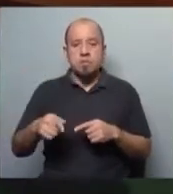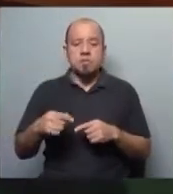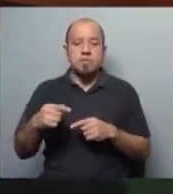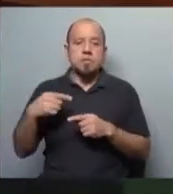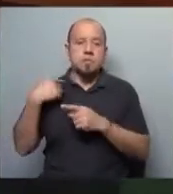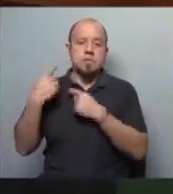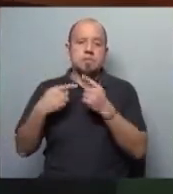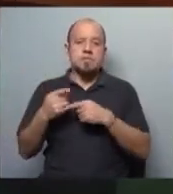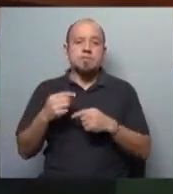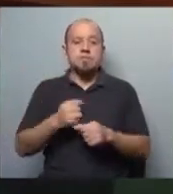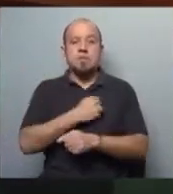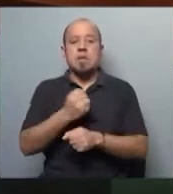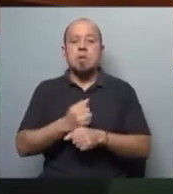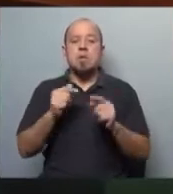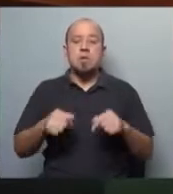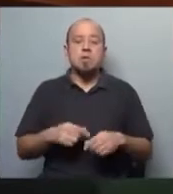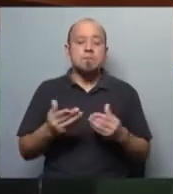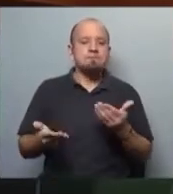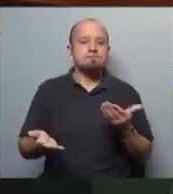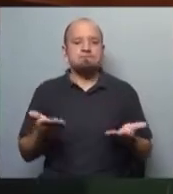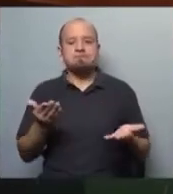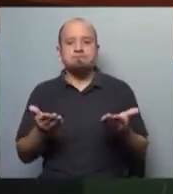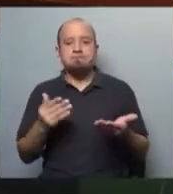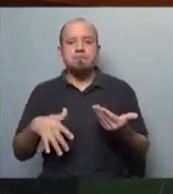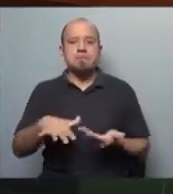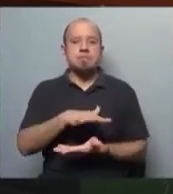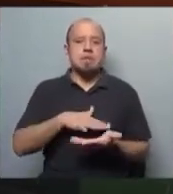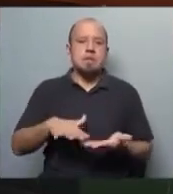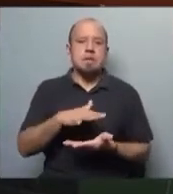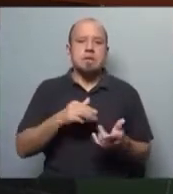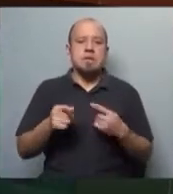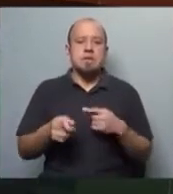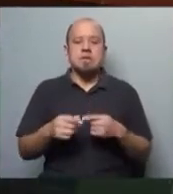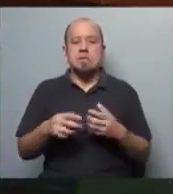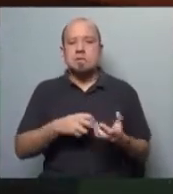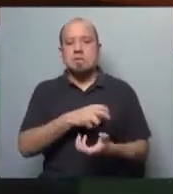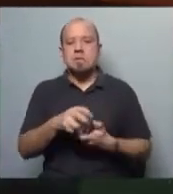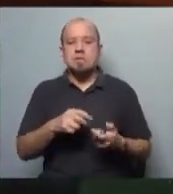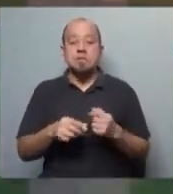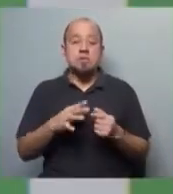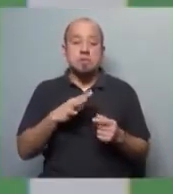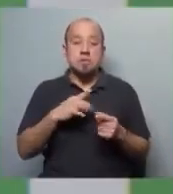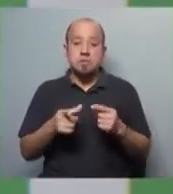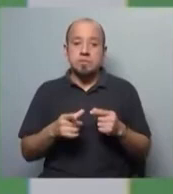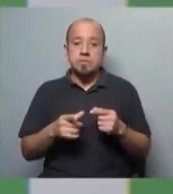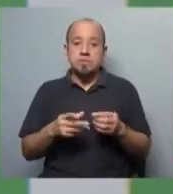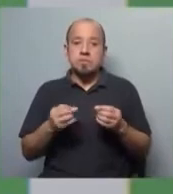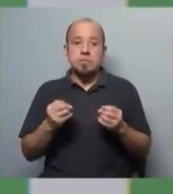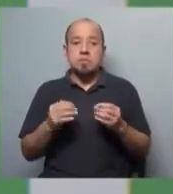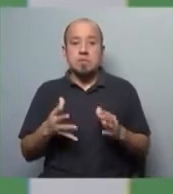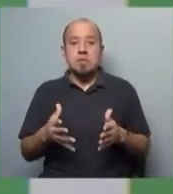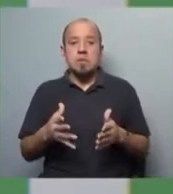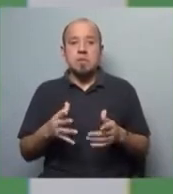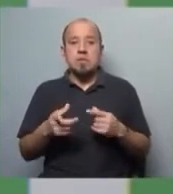hasta hoy. Entonces, la inestabilidad y la situación de caos tiene que ver directamente con la